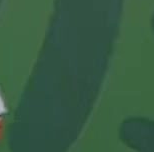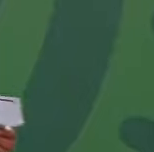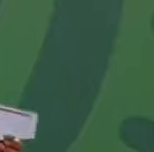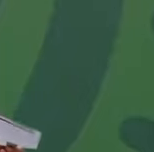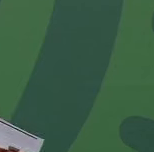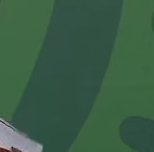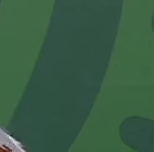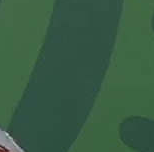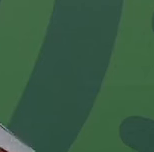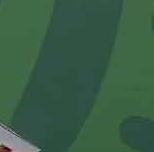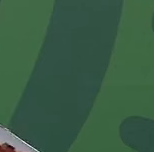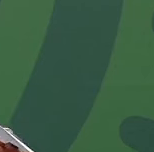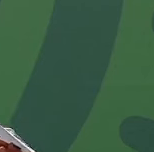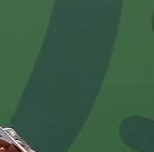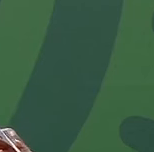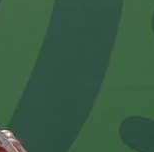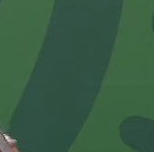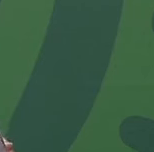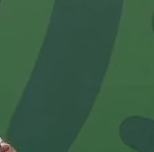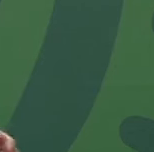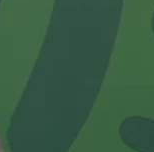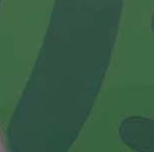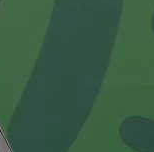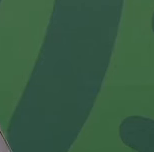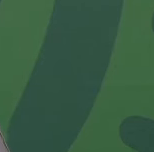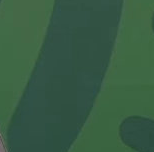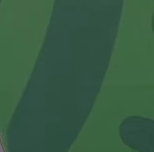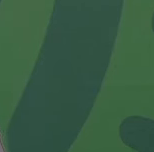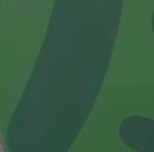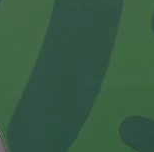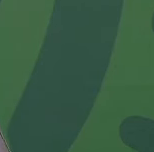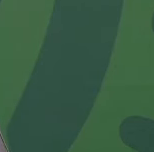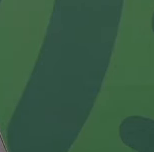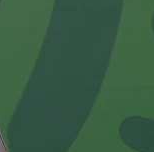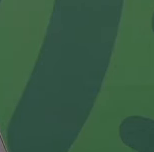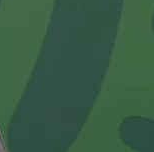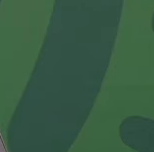en el caso de